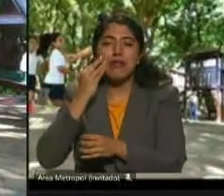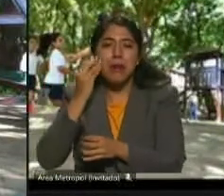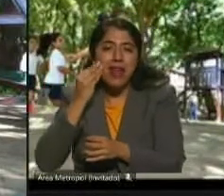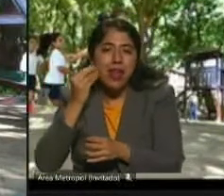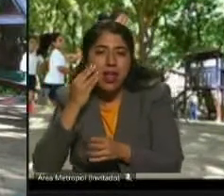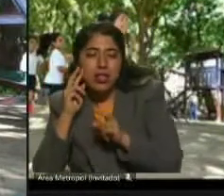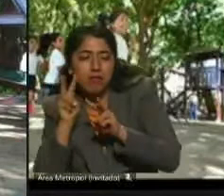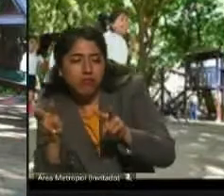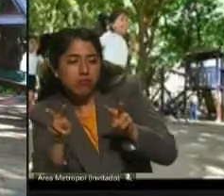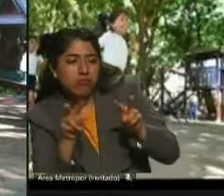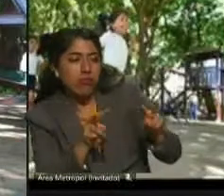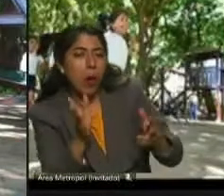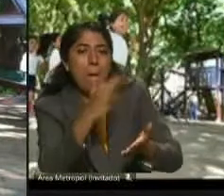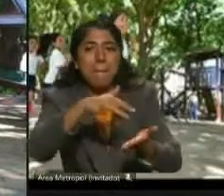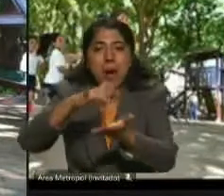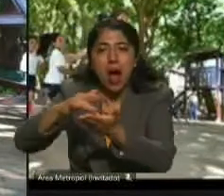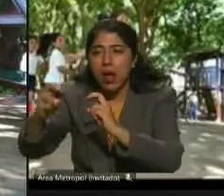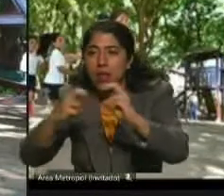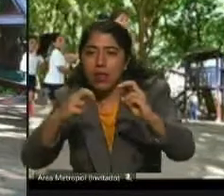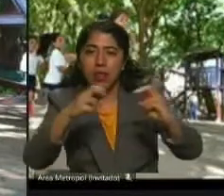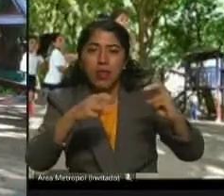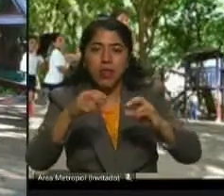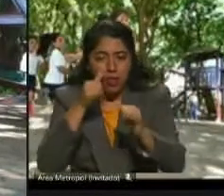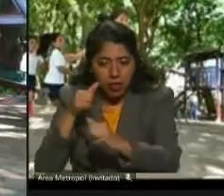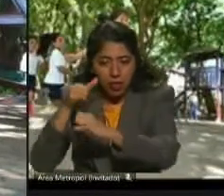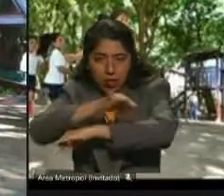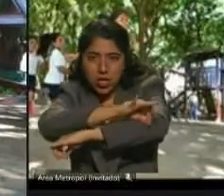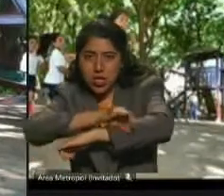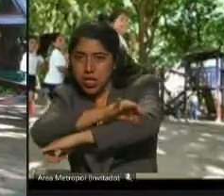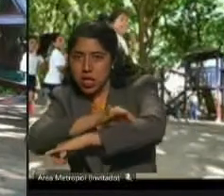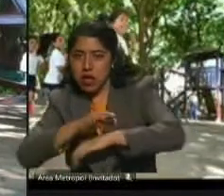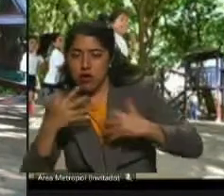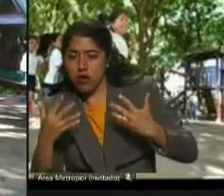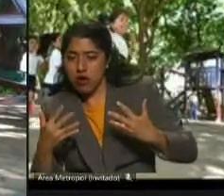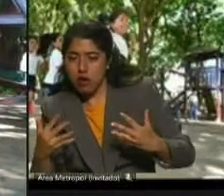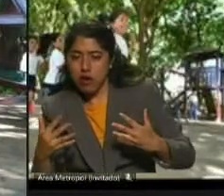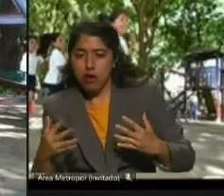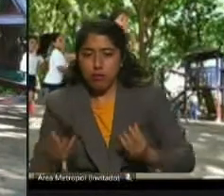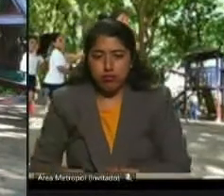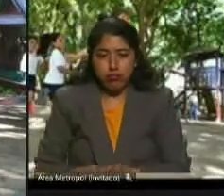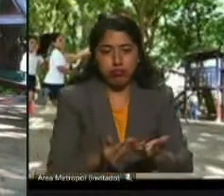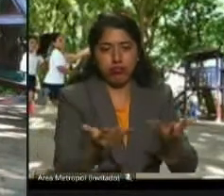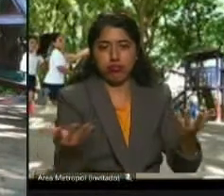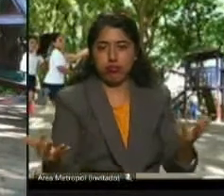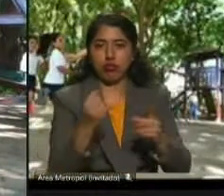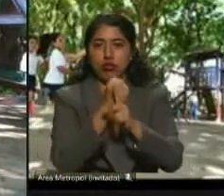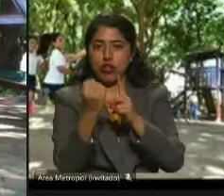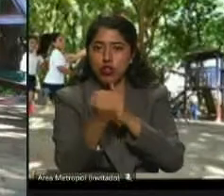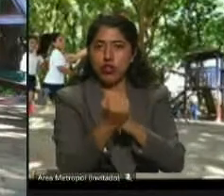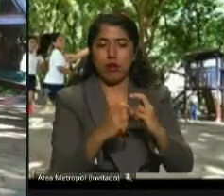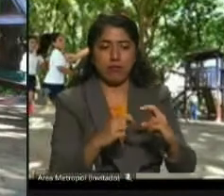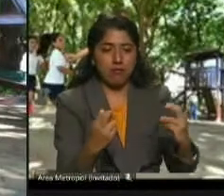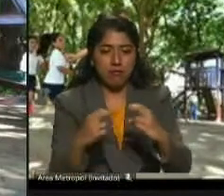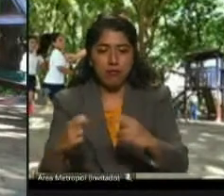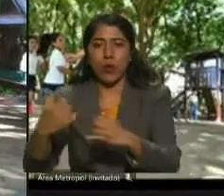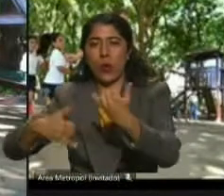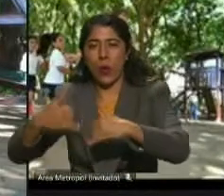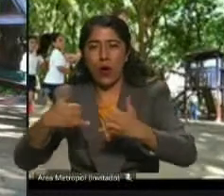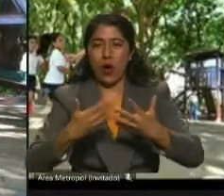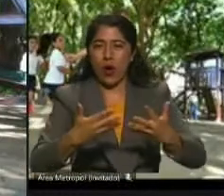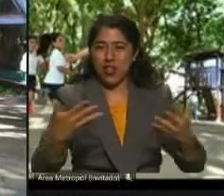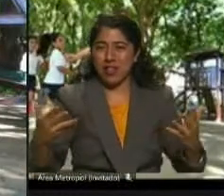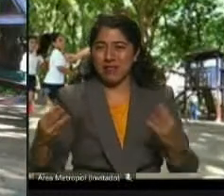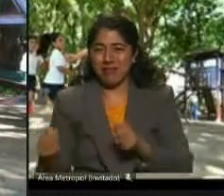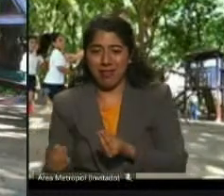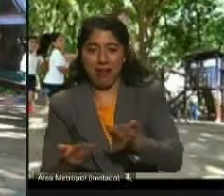protegidos y diseños de obras, equipamiento social, y hemos logrado un gran avance que hoy da otra